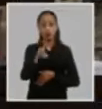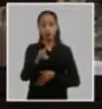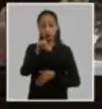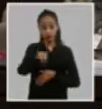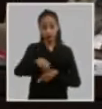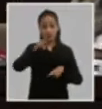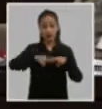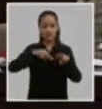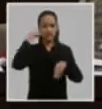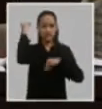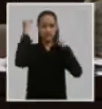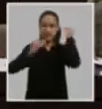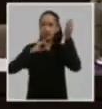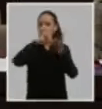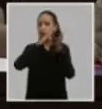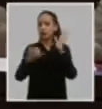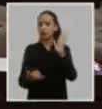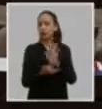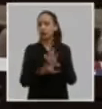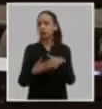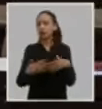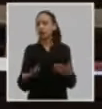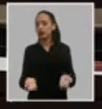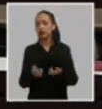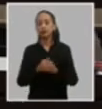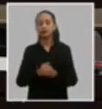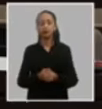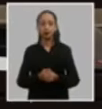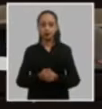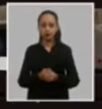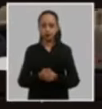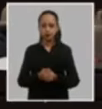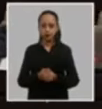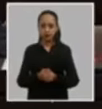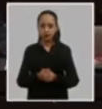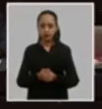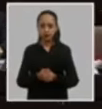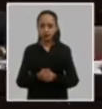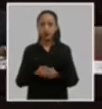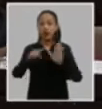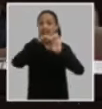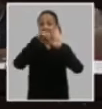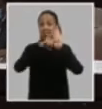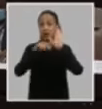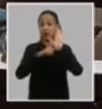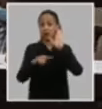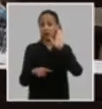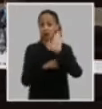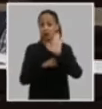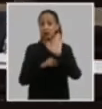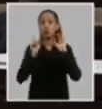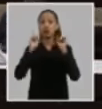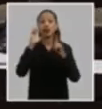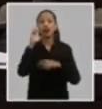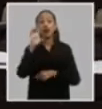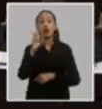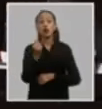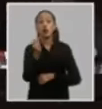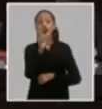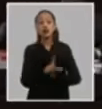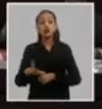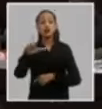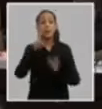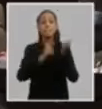ha analizado los proyectos sobre el estado de la implementación de los lineamientos de la política económica y social del partido